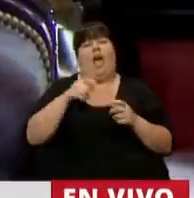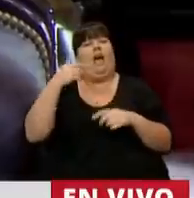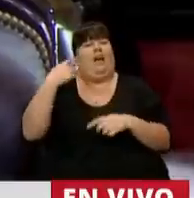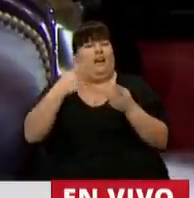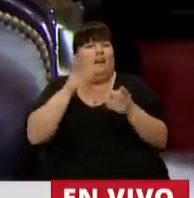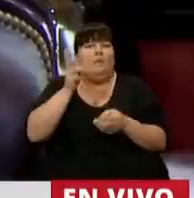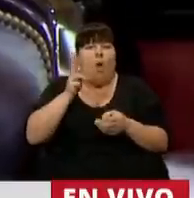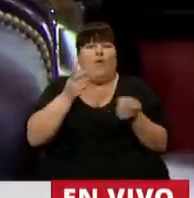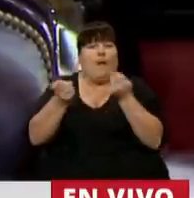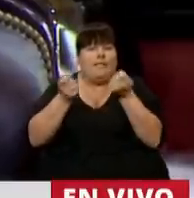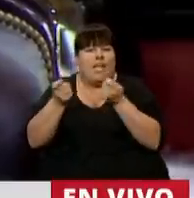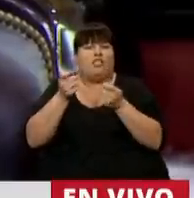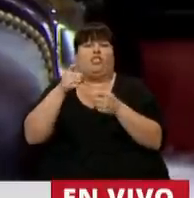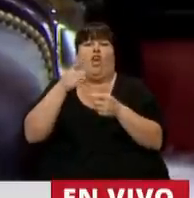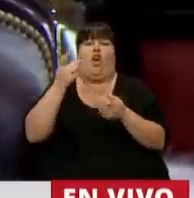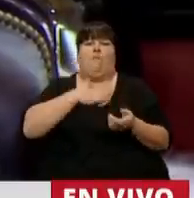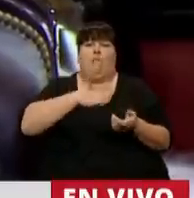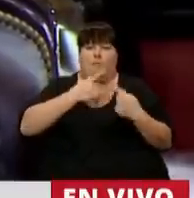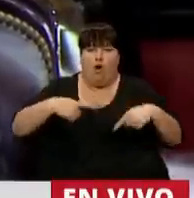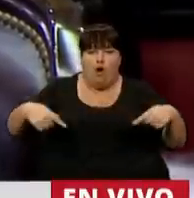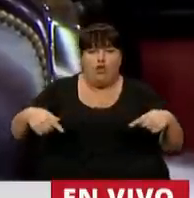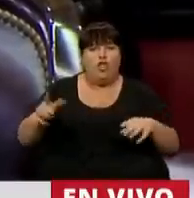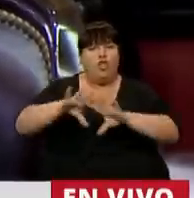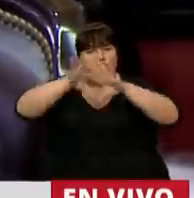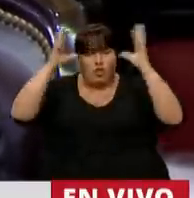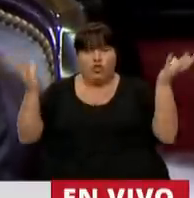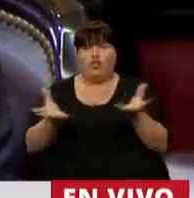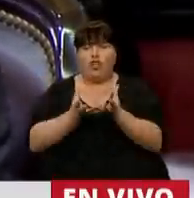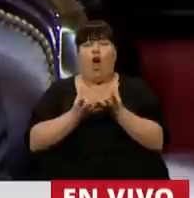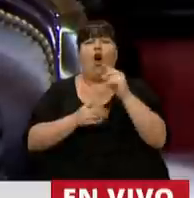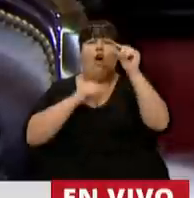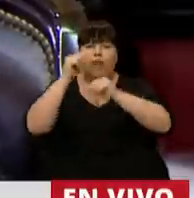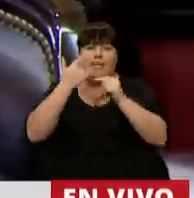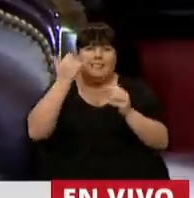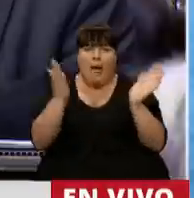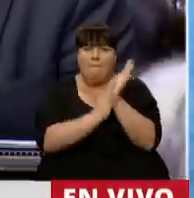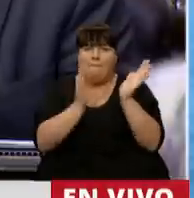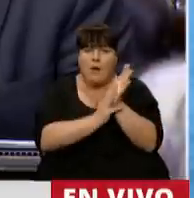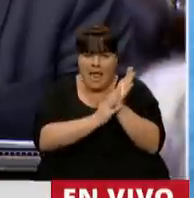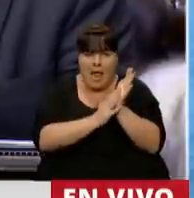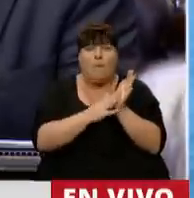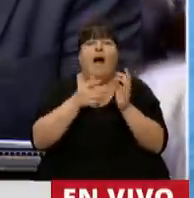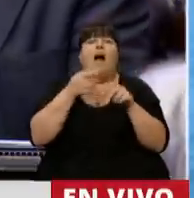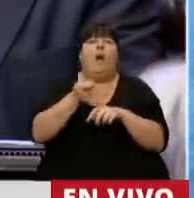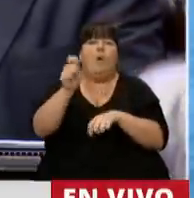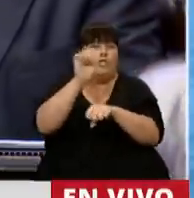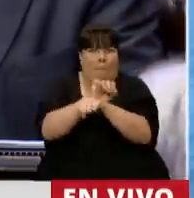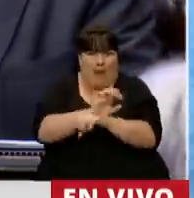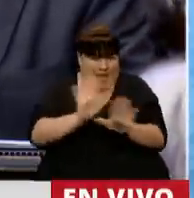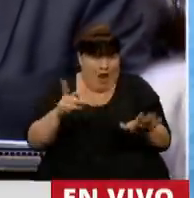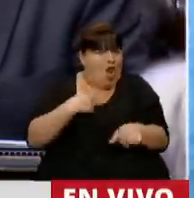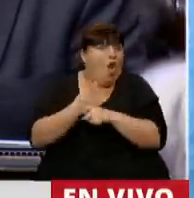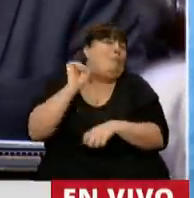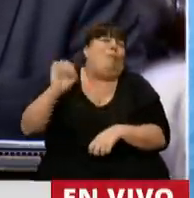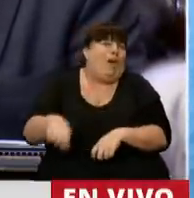restrictivas de administración operativa y patrimonial, todo esto se está empezando a aprobar en causas penales, y no podemos pasar